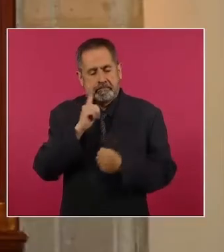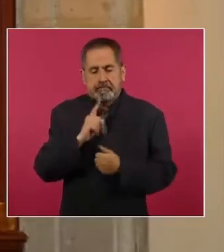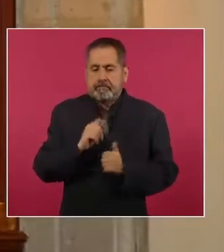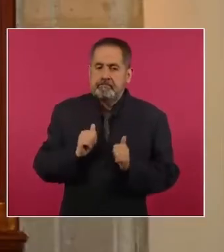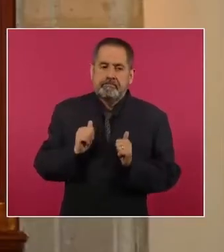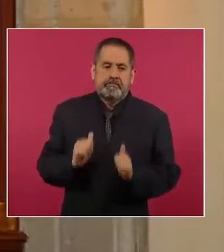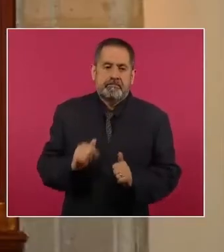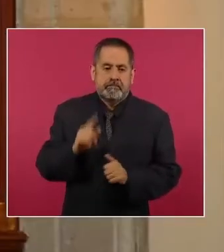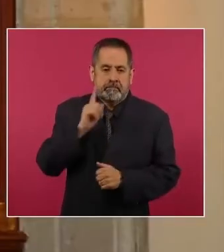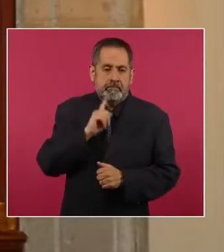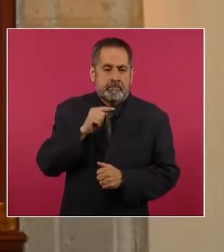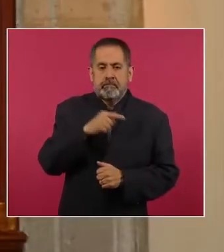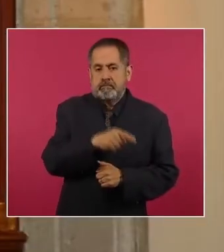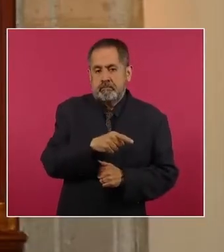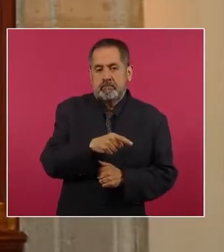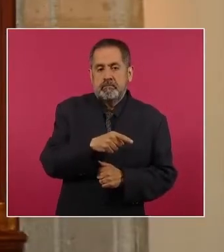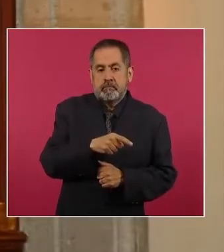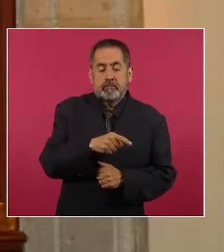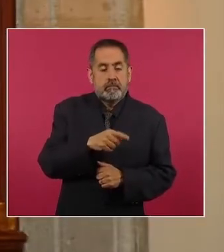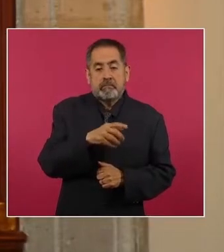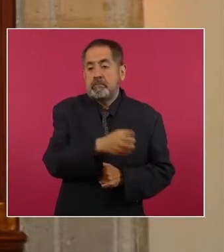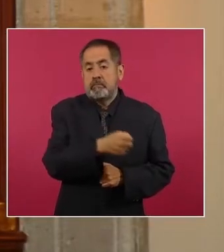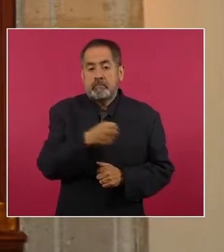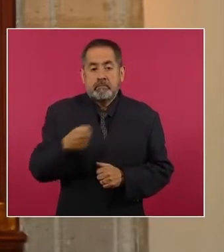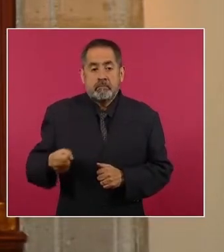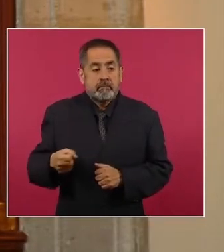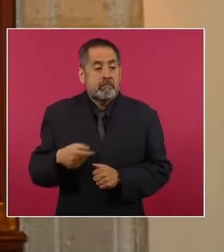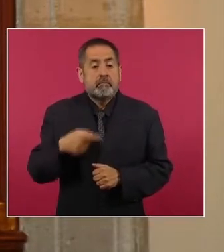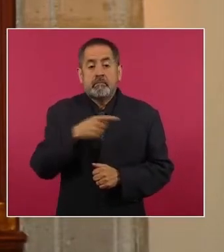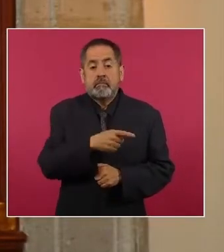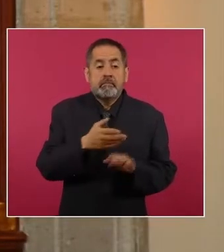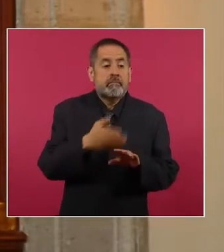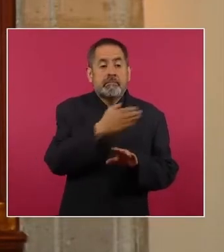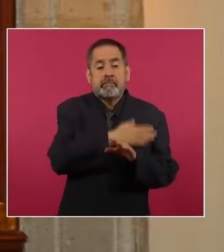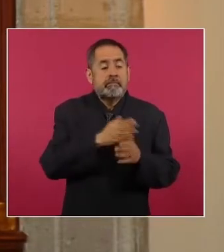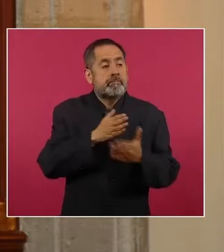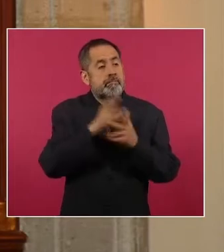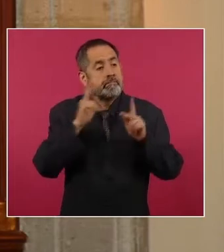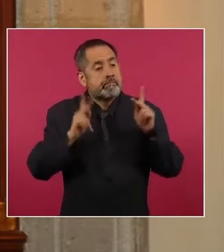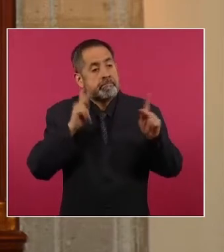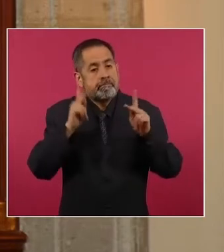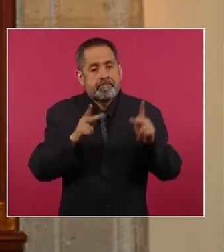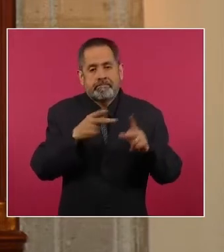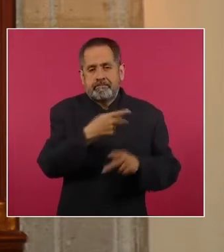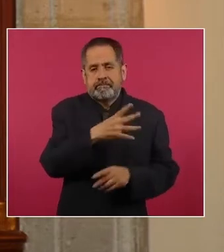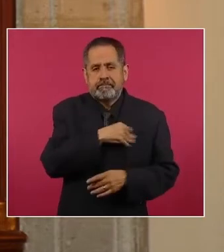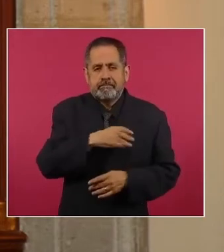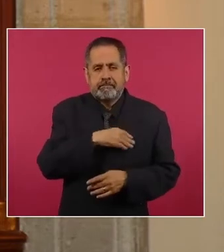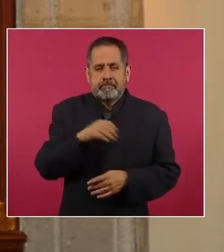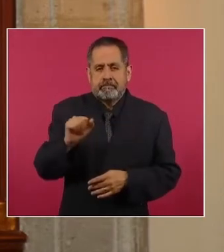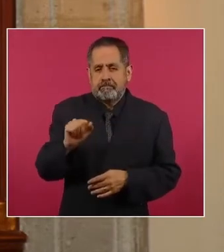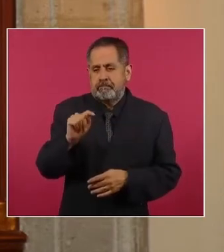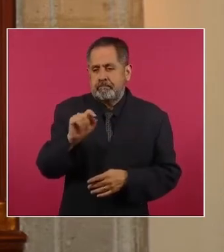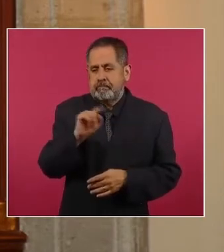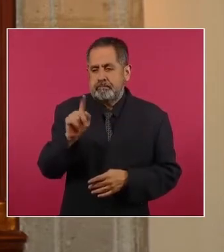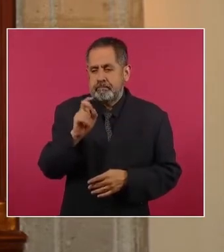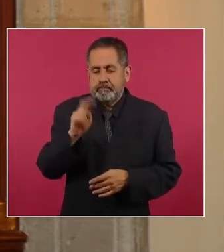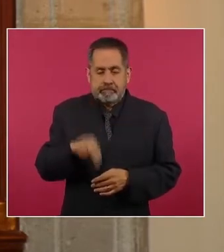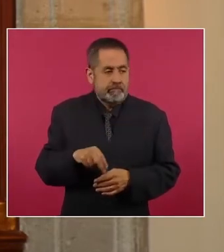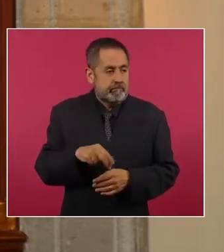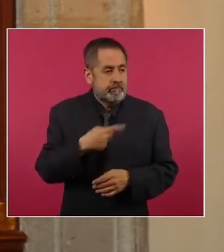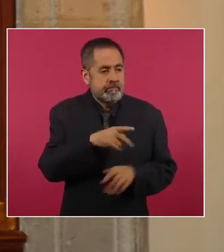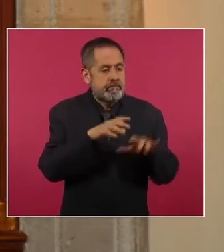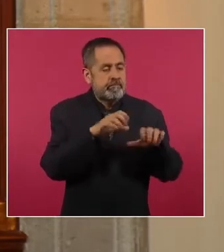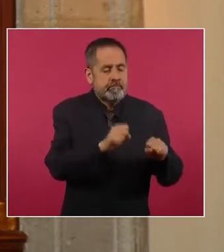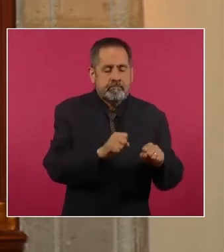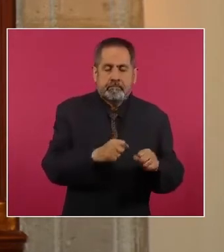Alin N., quien había ido a visitar a sus hijos en Atizapán de Zaragoza. Aquí nuestro reconocimiento